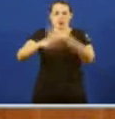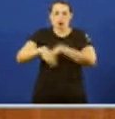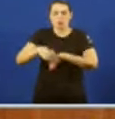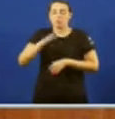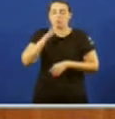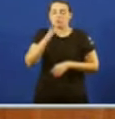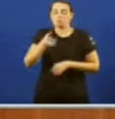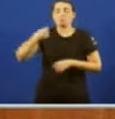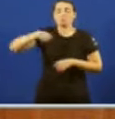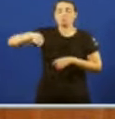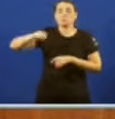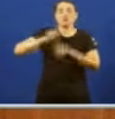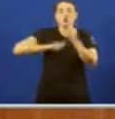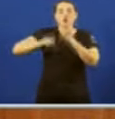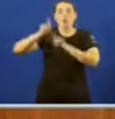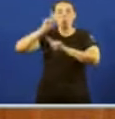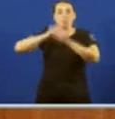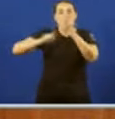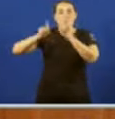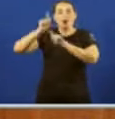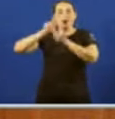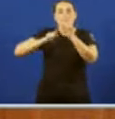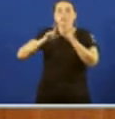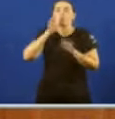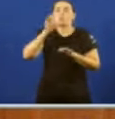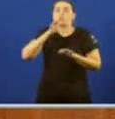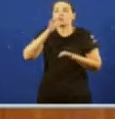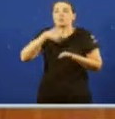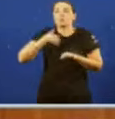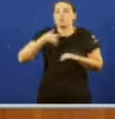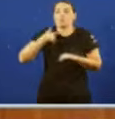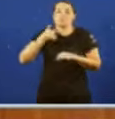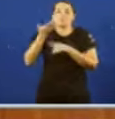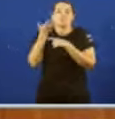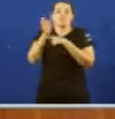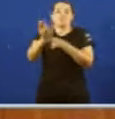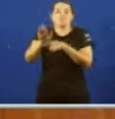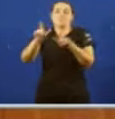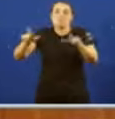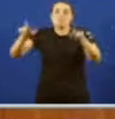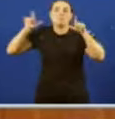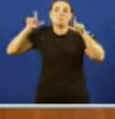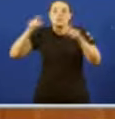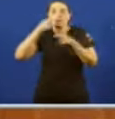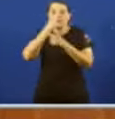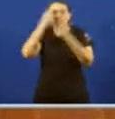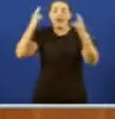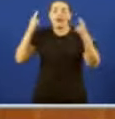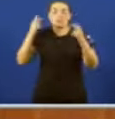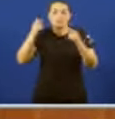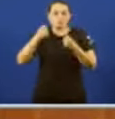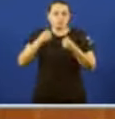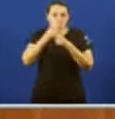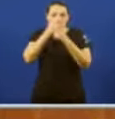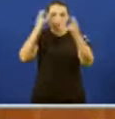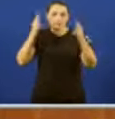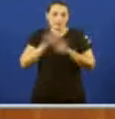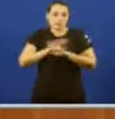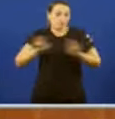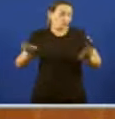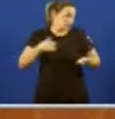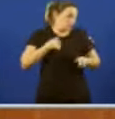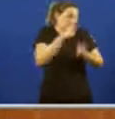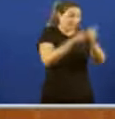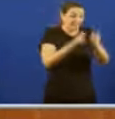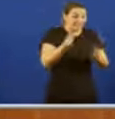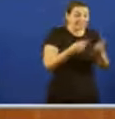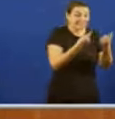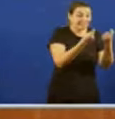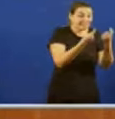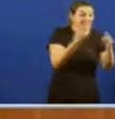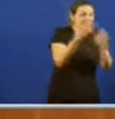de xestionar a súa propia imaxe Que de xestionar unha catástrofe A xente merece unha explicación do que pasou E vostede non veu esta cámara a dala